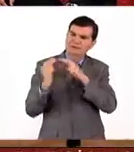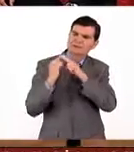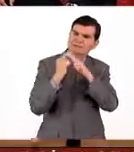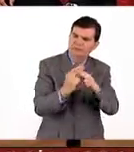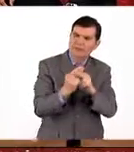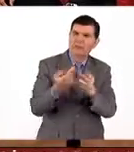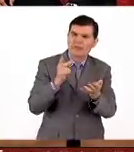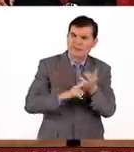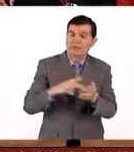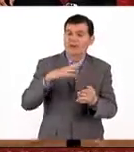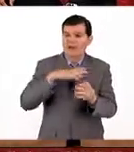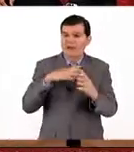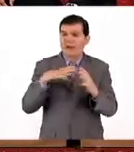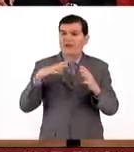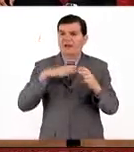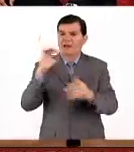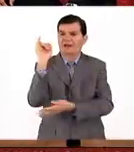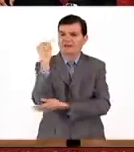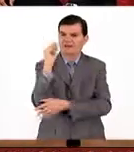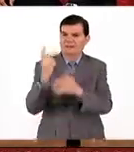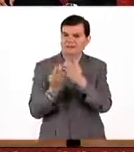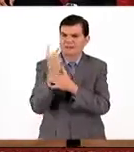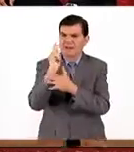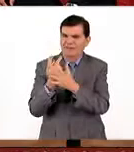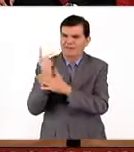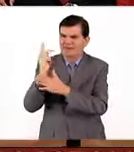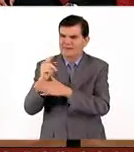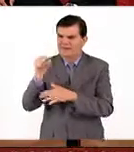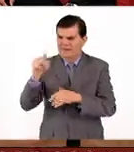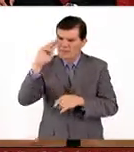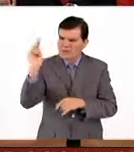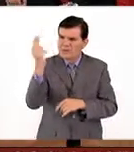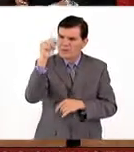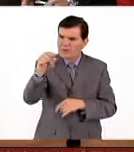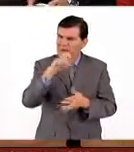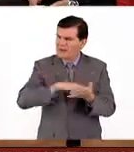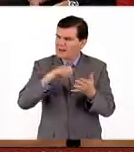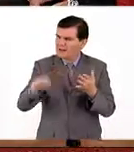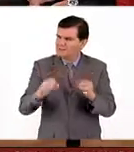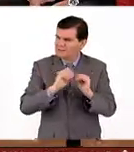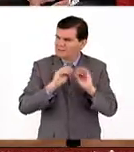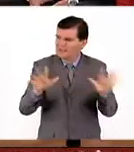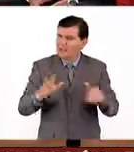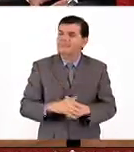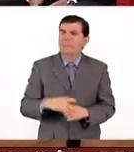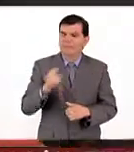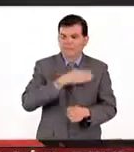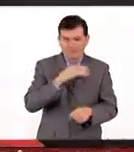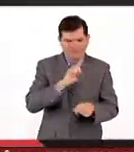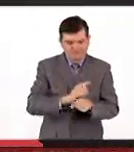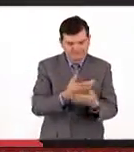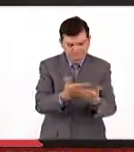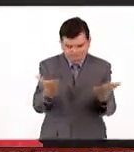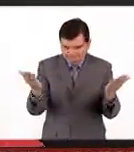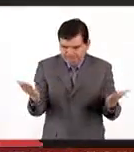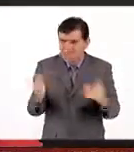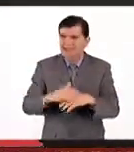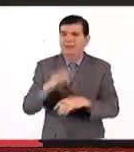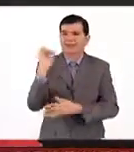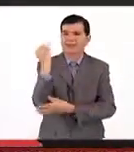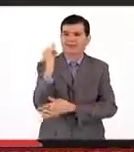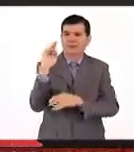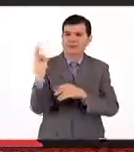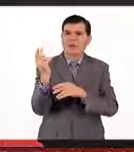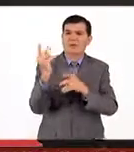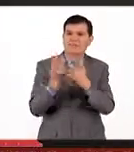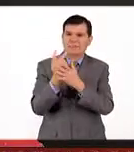tener, de contar con jardines botánicos, como este de la UNAM, que es todo un ejemplo. Claro que sí, pues buenos días a todos. El Jardín Botánico